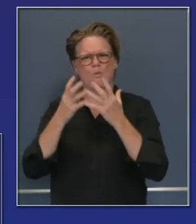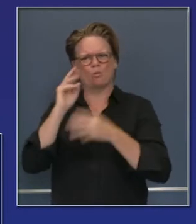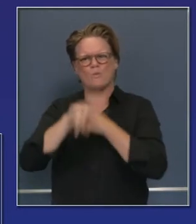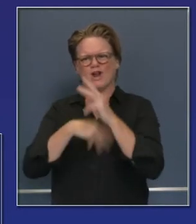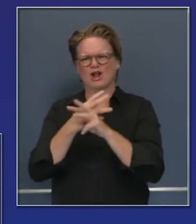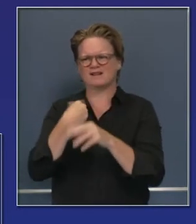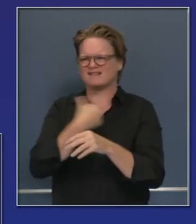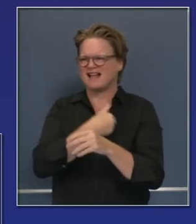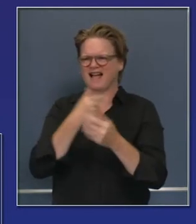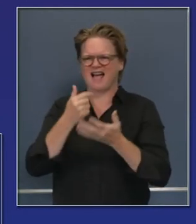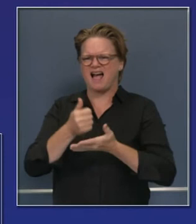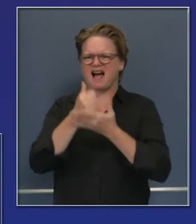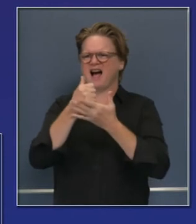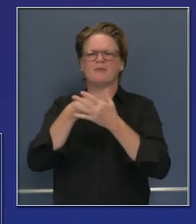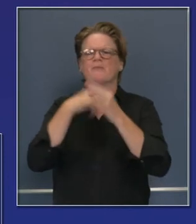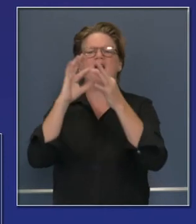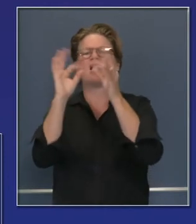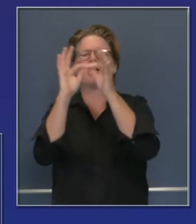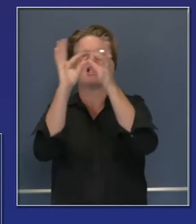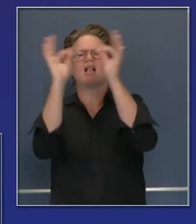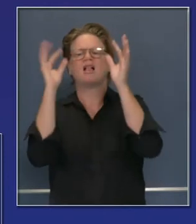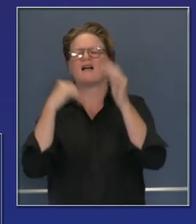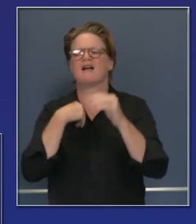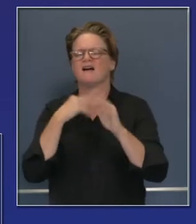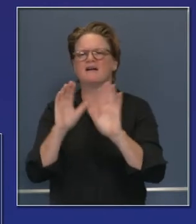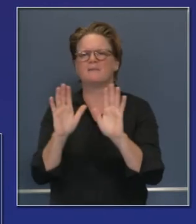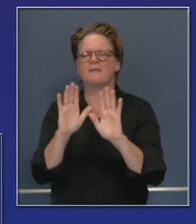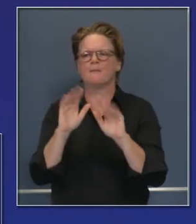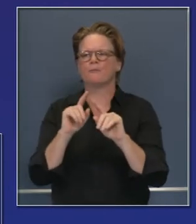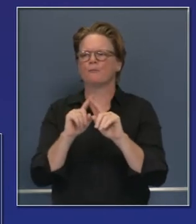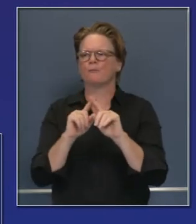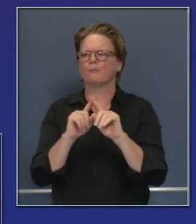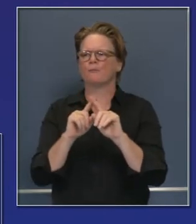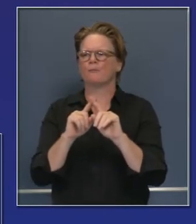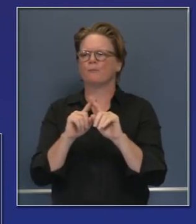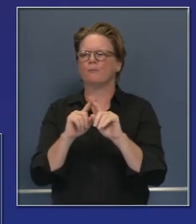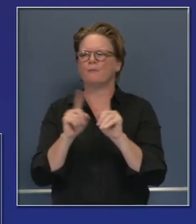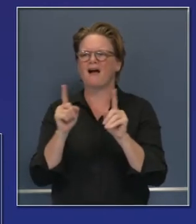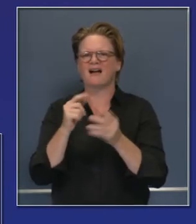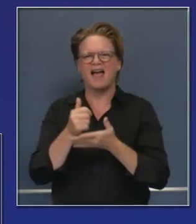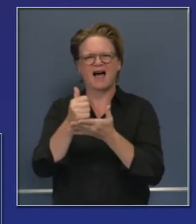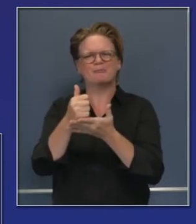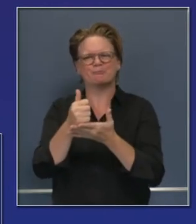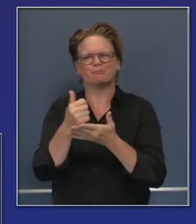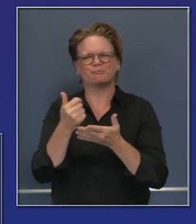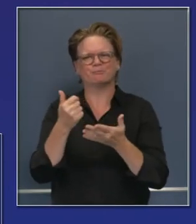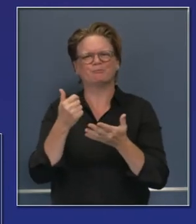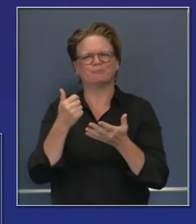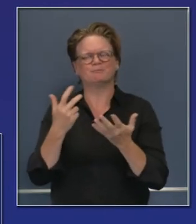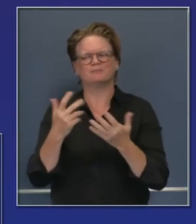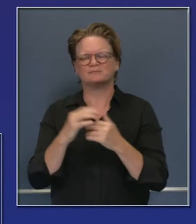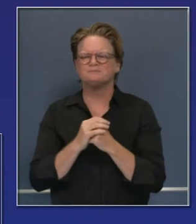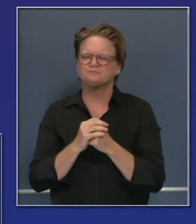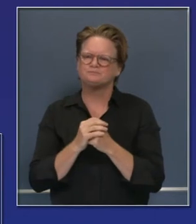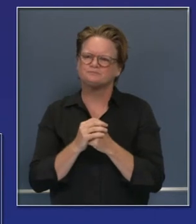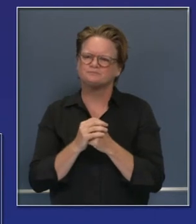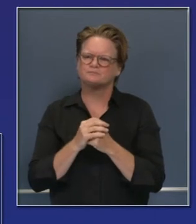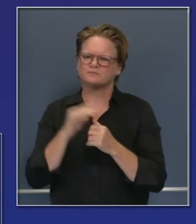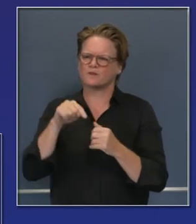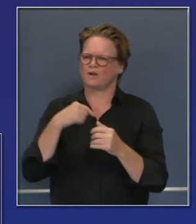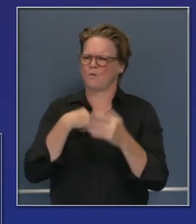prometer más de la cuenta porque cuando uno hace esa uno se quema lamentablemente pero tampoco quiero dejar de mencionar